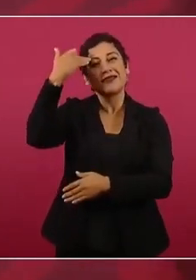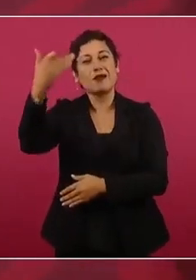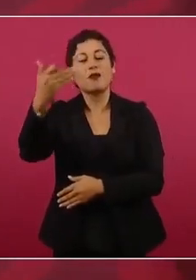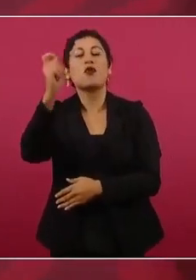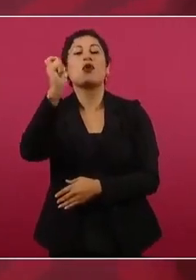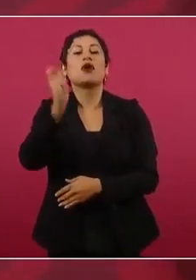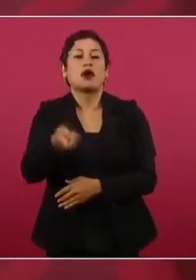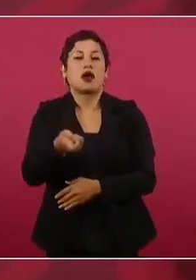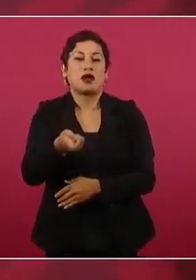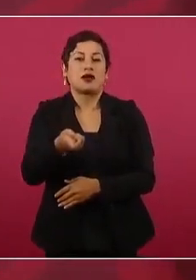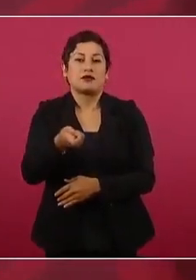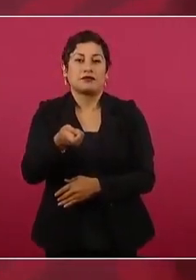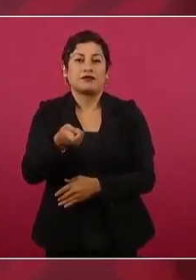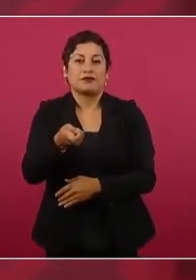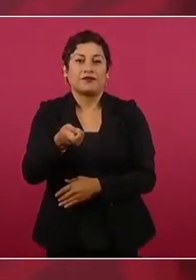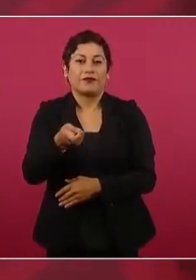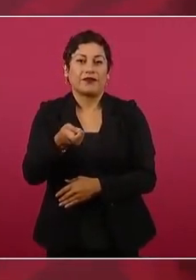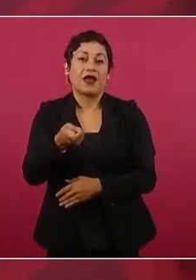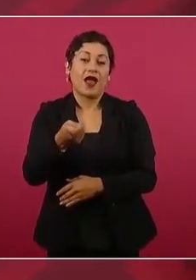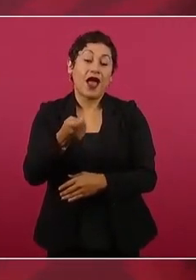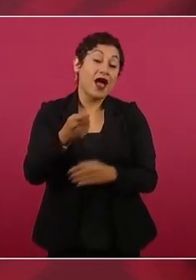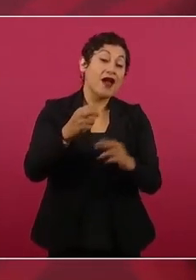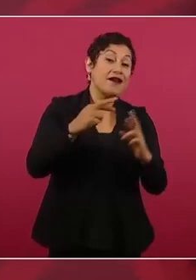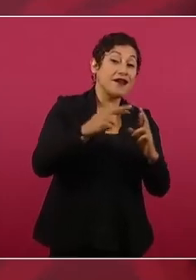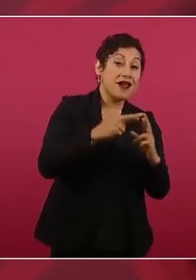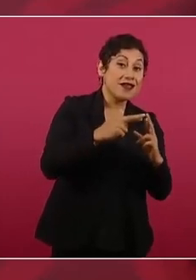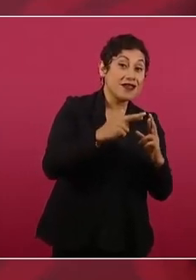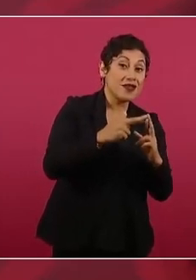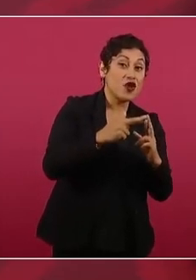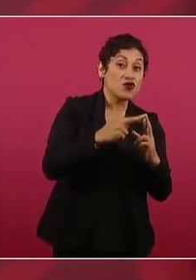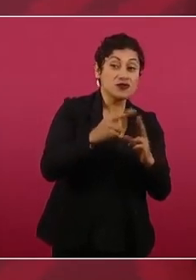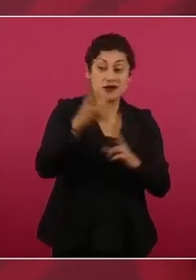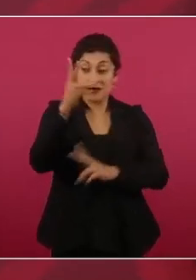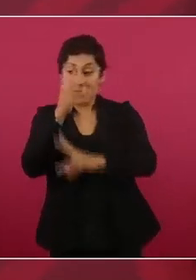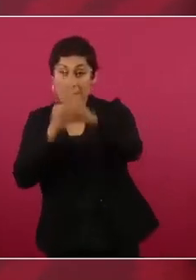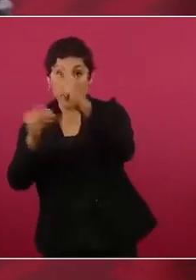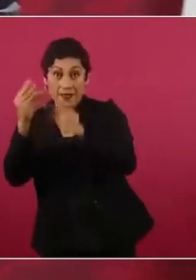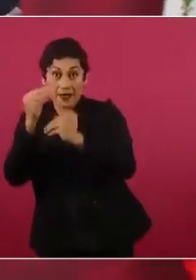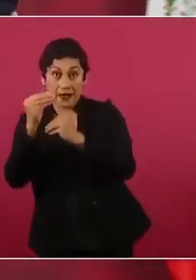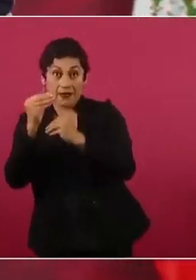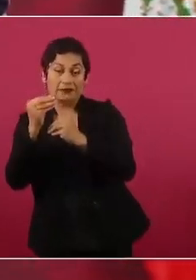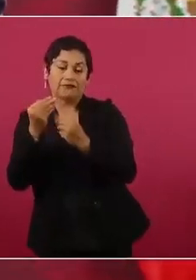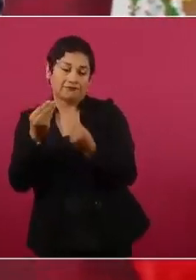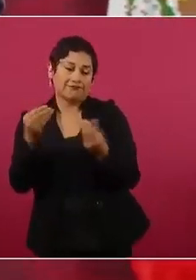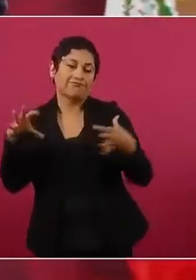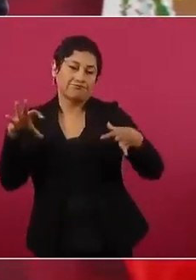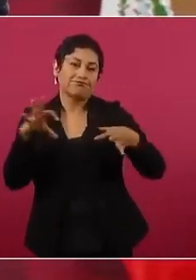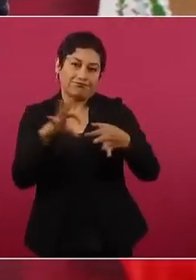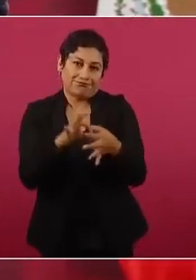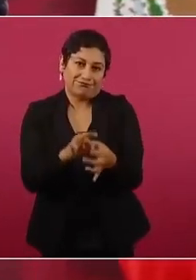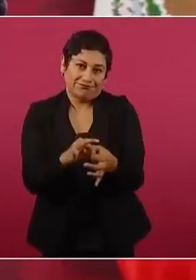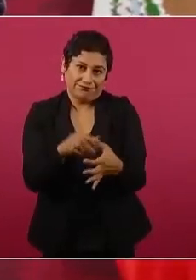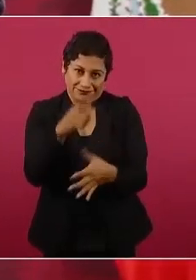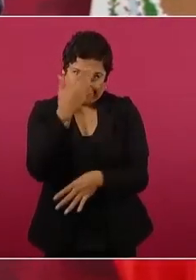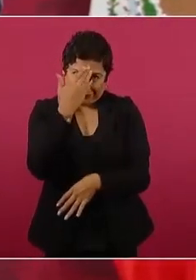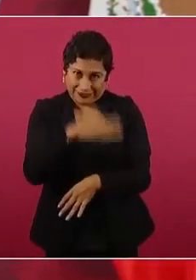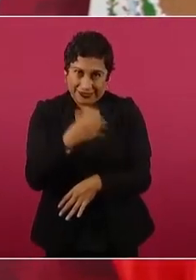tenía que ver con la iglesia, con las escuelas de las iglesias